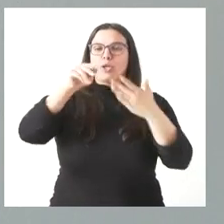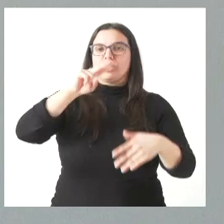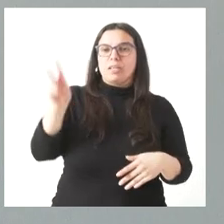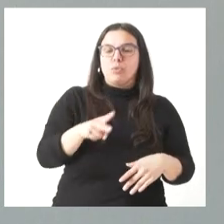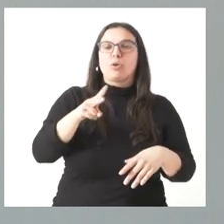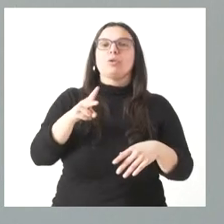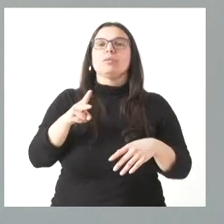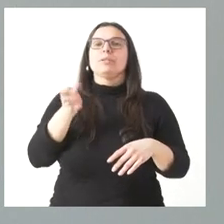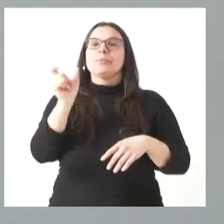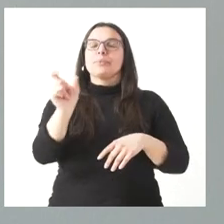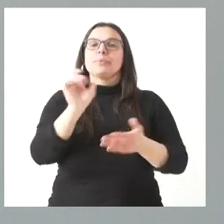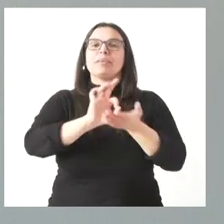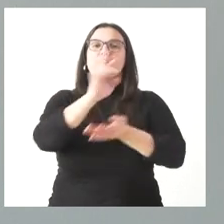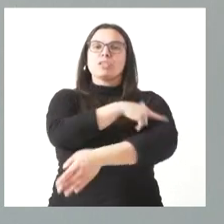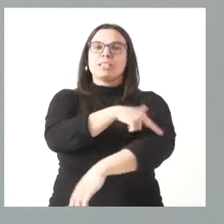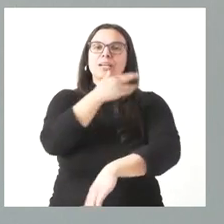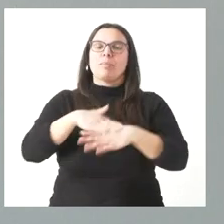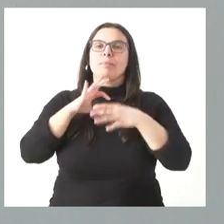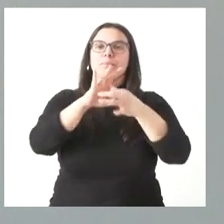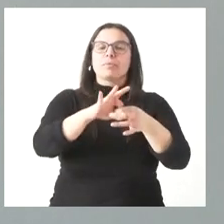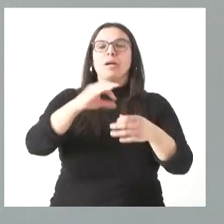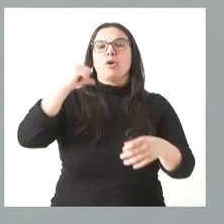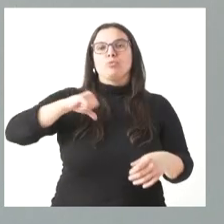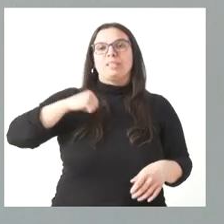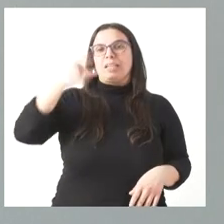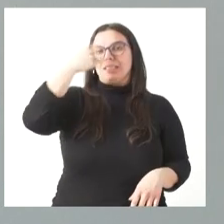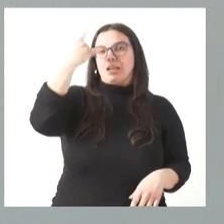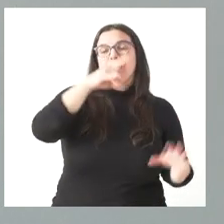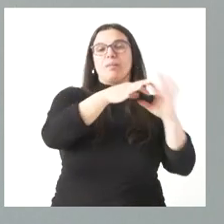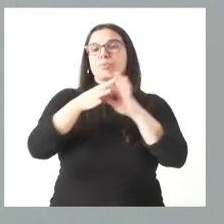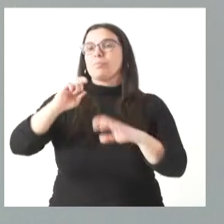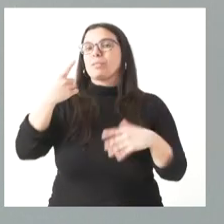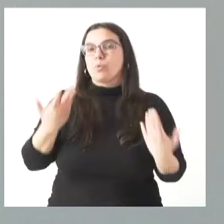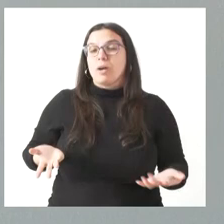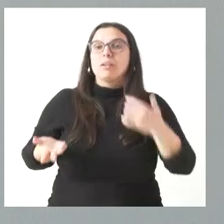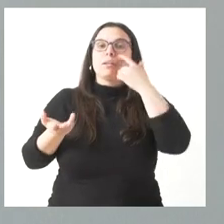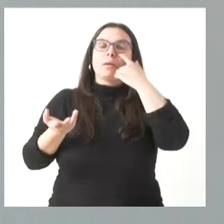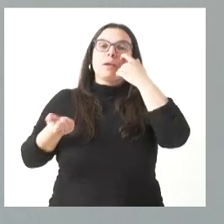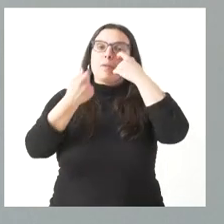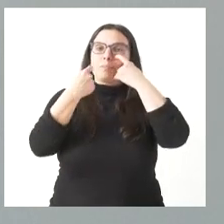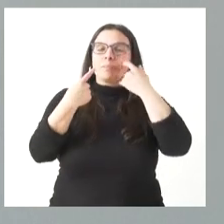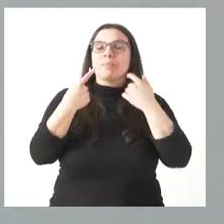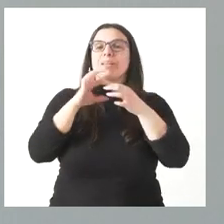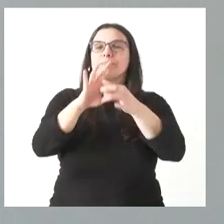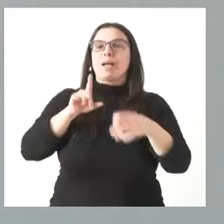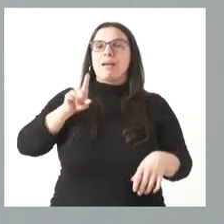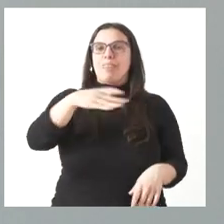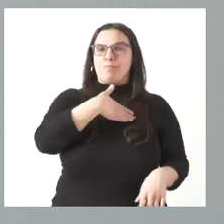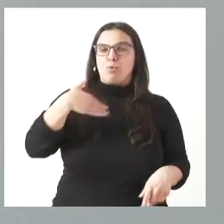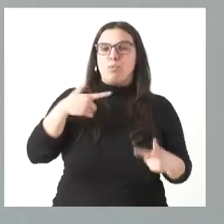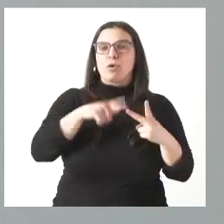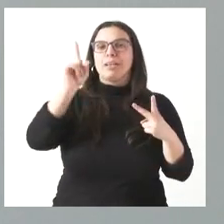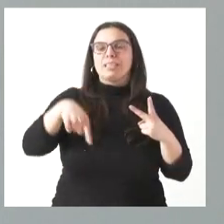sanitarios que se destinan al complejo universitario de Salamanca, vinculados fundamentalmente a fármacos relativos al cáncer de pulmón y